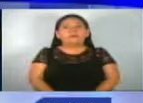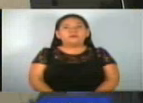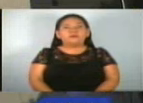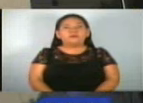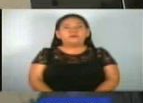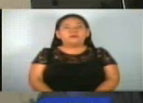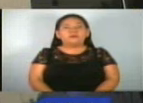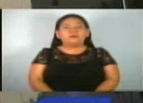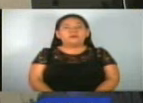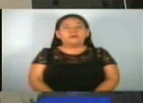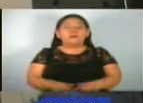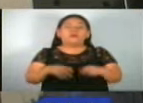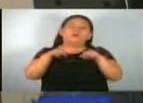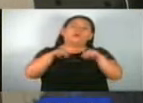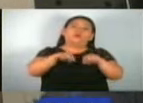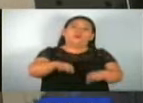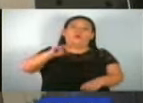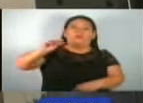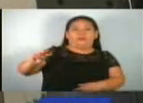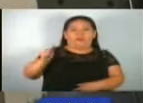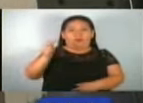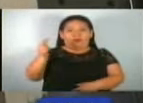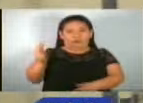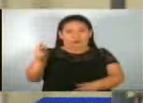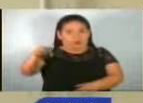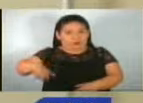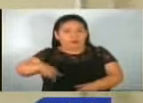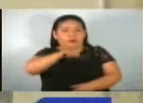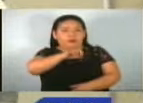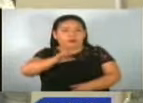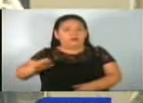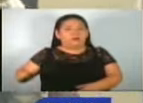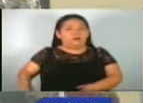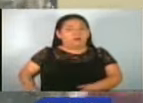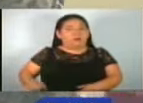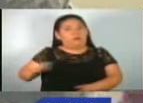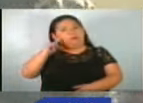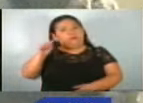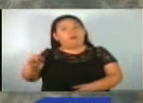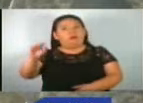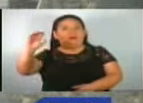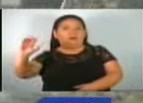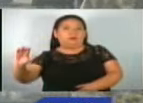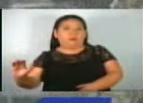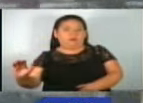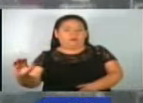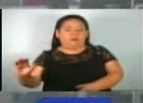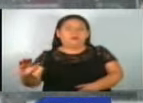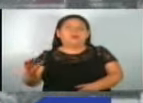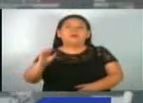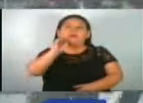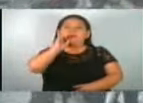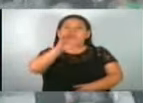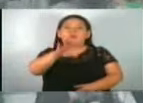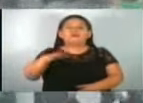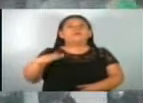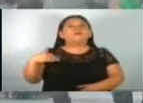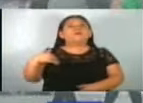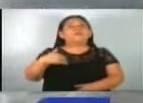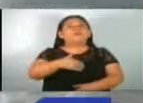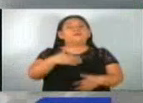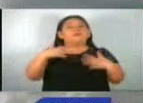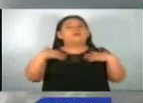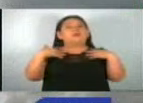Una segunda muerte por dengue se confirmó en el país y nuevamente es un menor de edad, según el ministro de salud Francisco